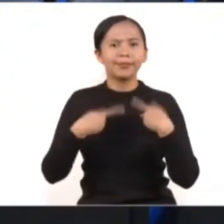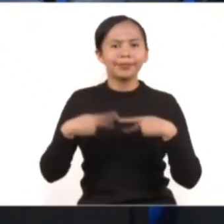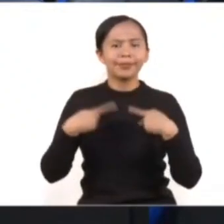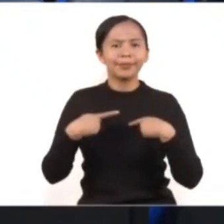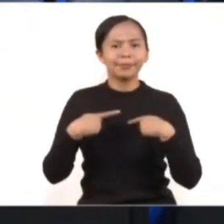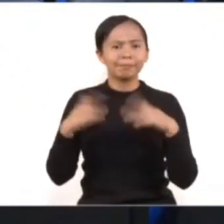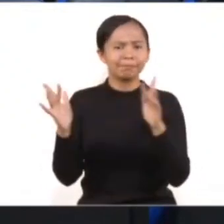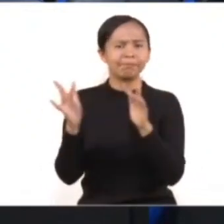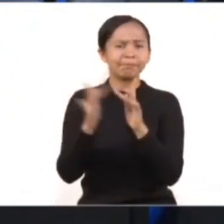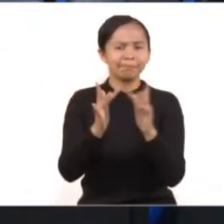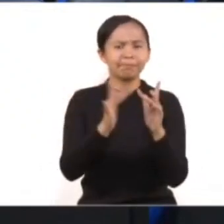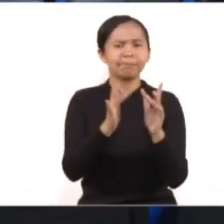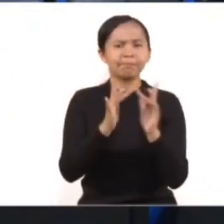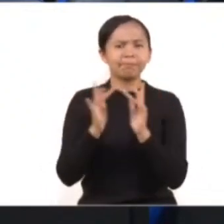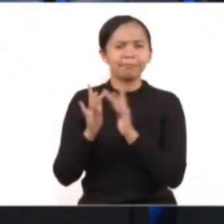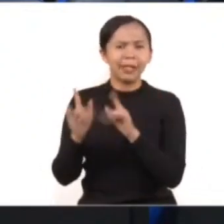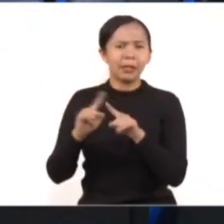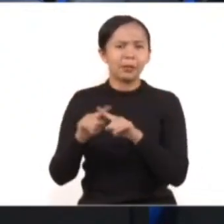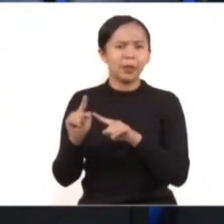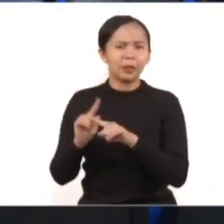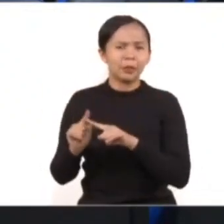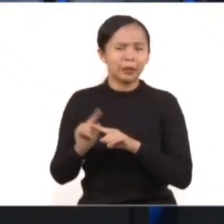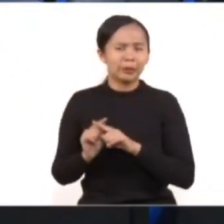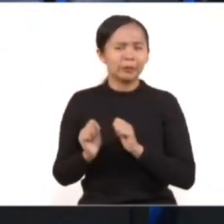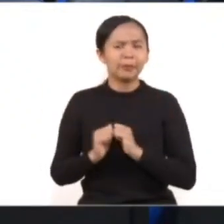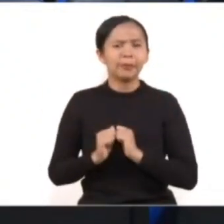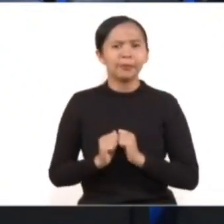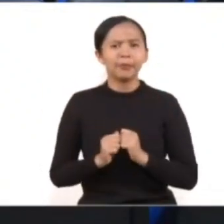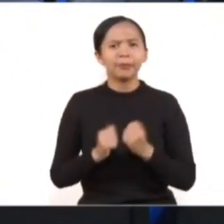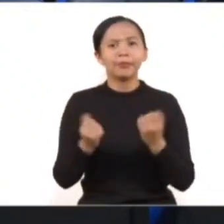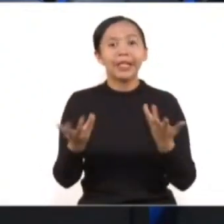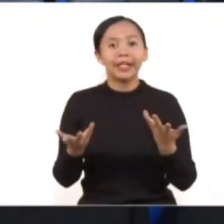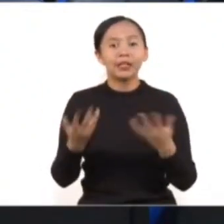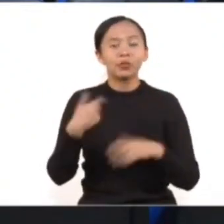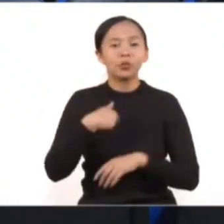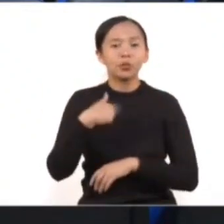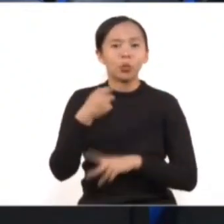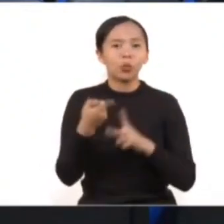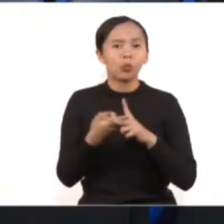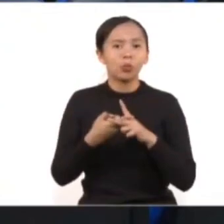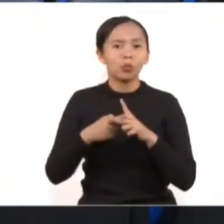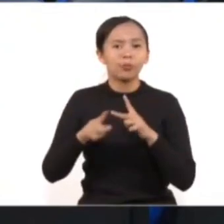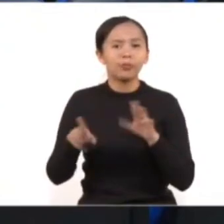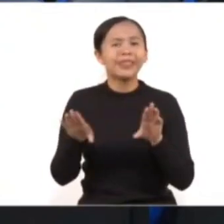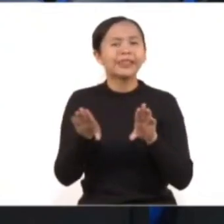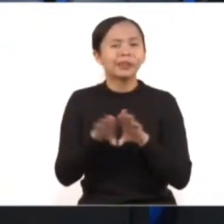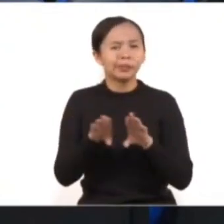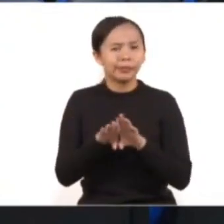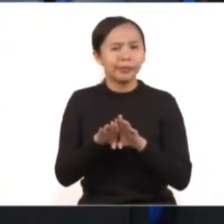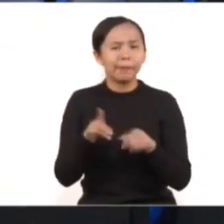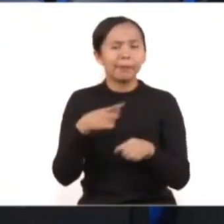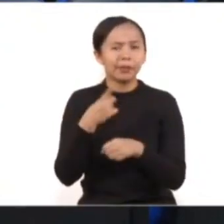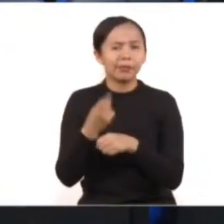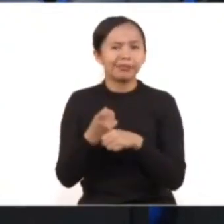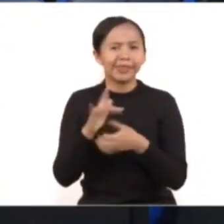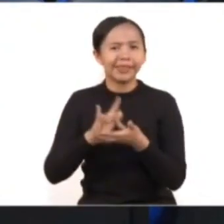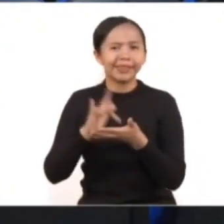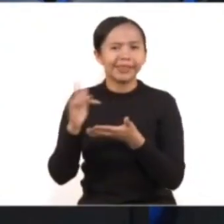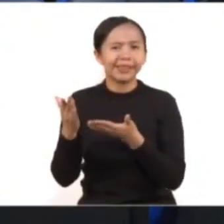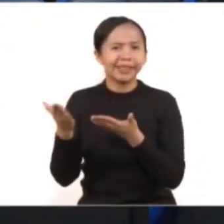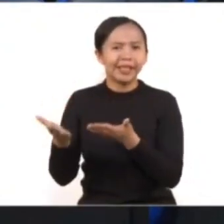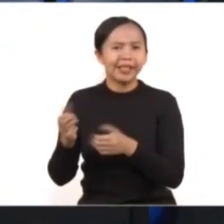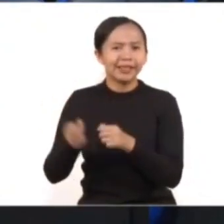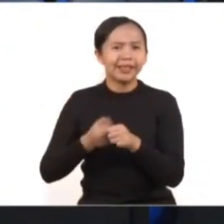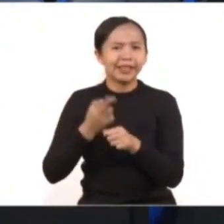de los medios digitales de comunicación. Quisiera iniciar agradeciendo la hospitalidad de la